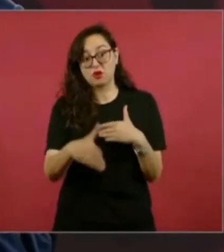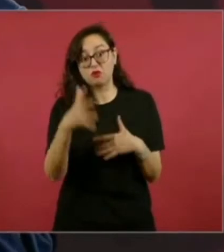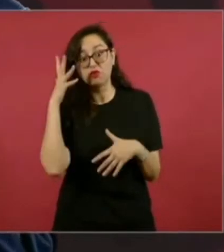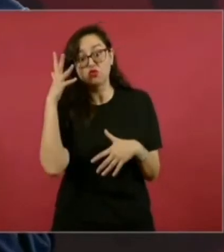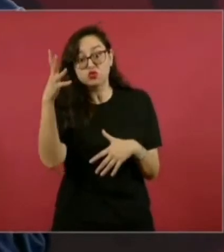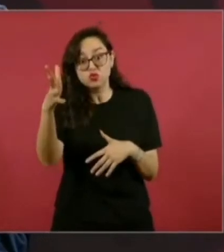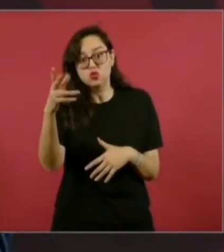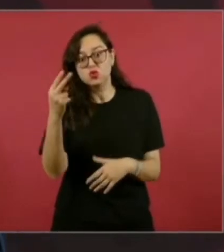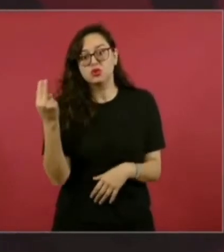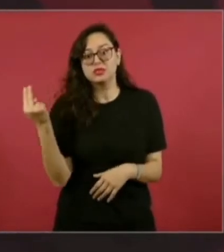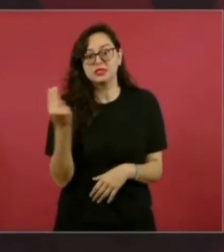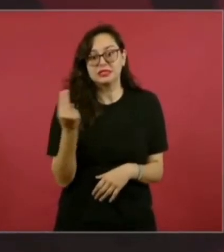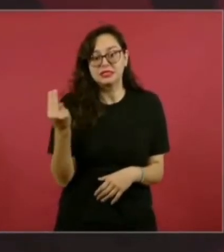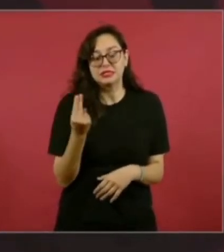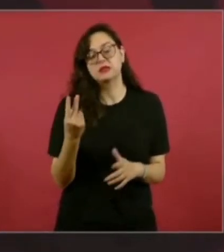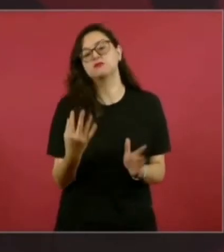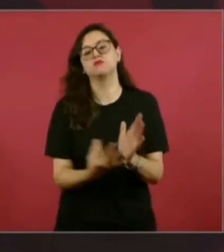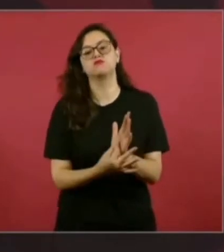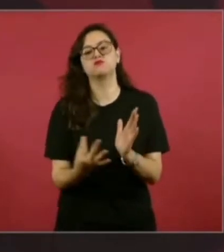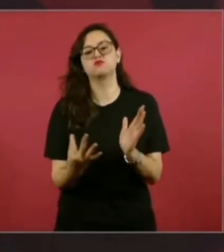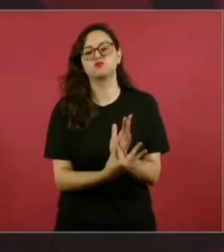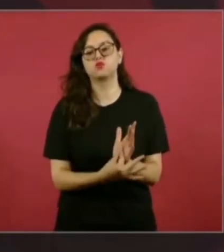mucho cobre